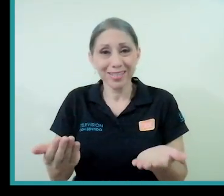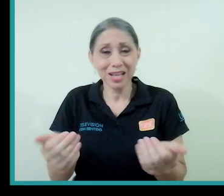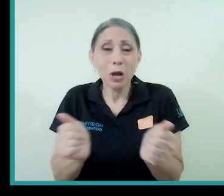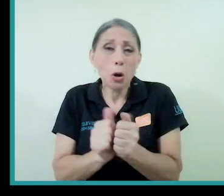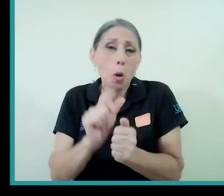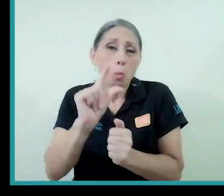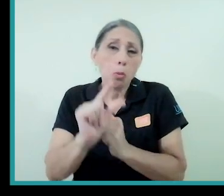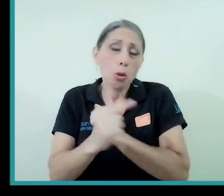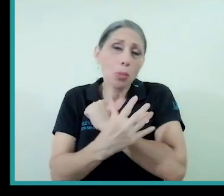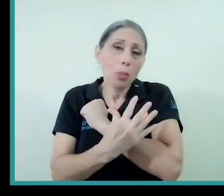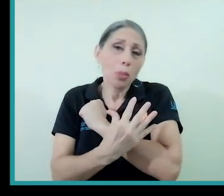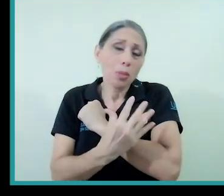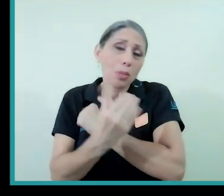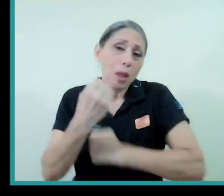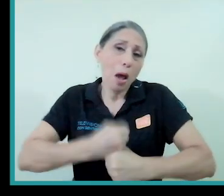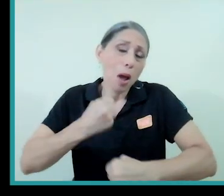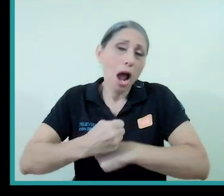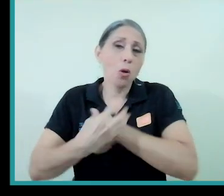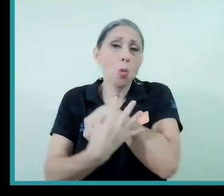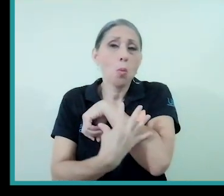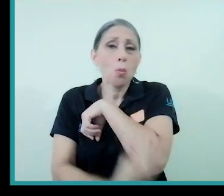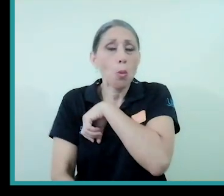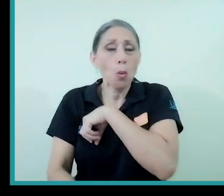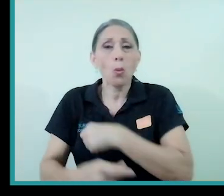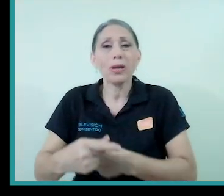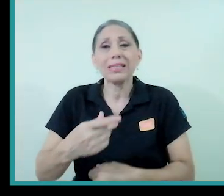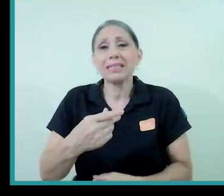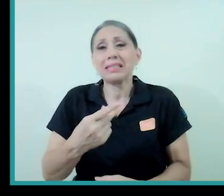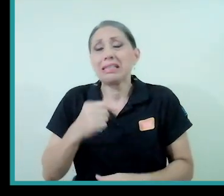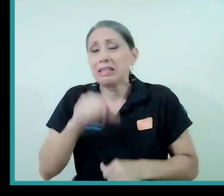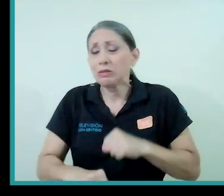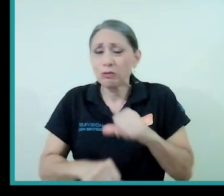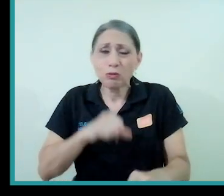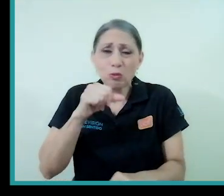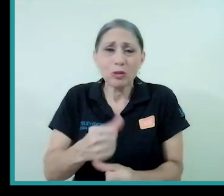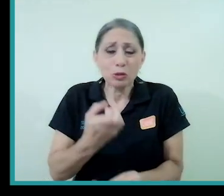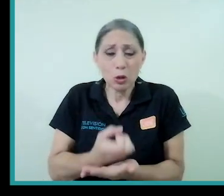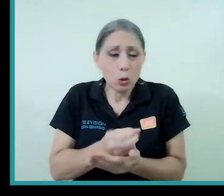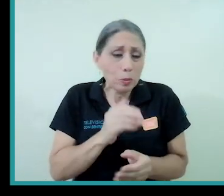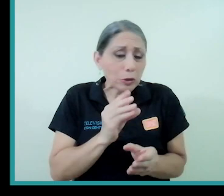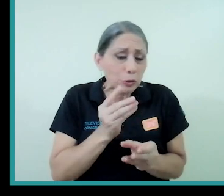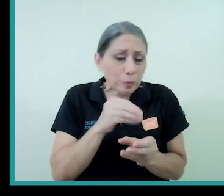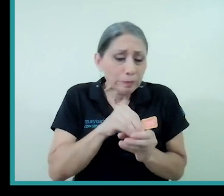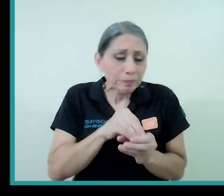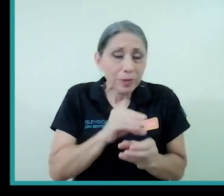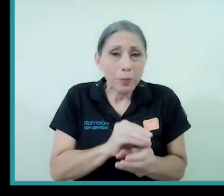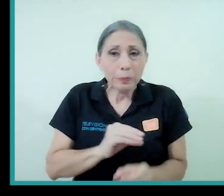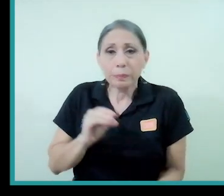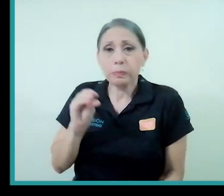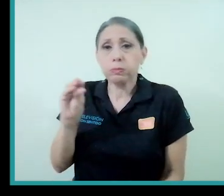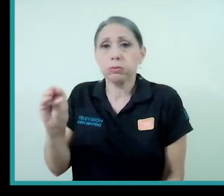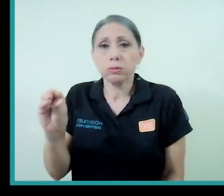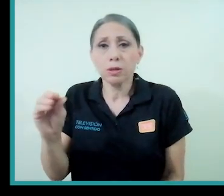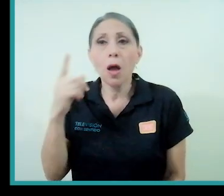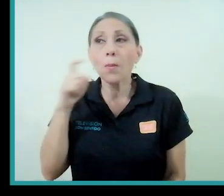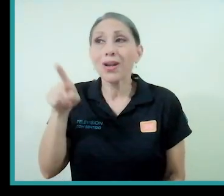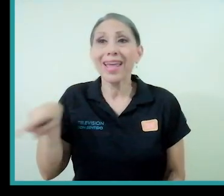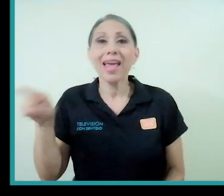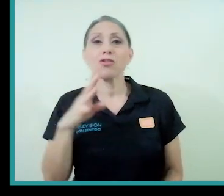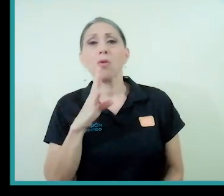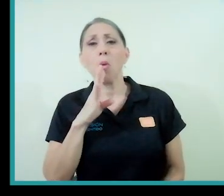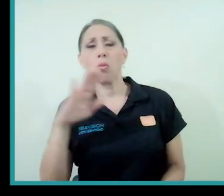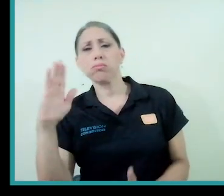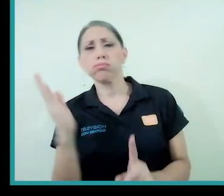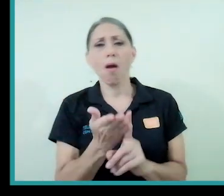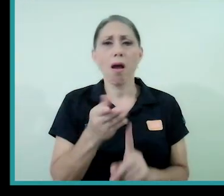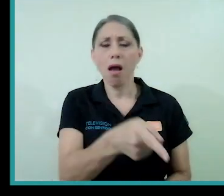escaso o con trabajo mal remunerado y haciendo grandes esfuerzos económicos para dar ese dinero porque los convencen con esos discursos.